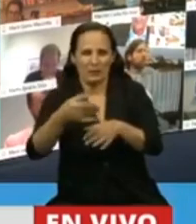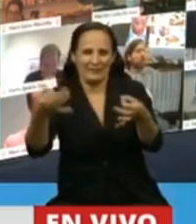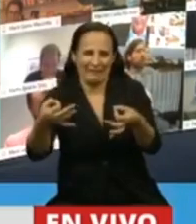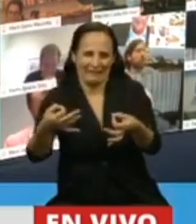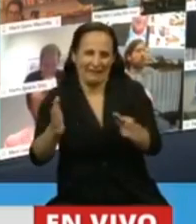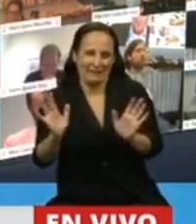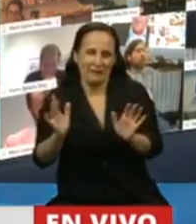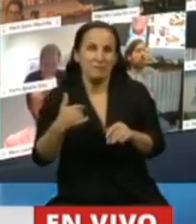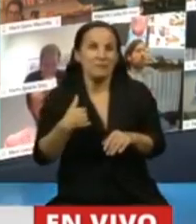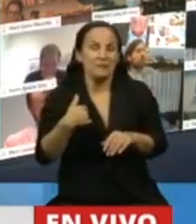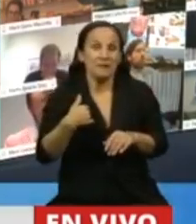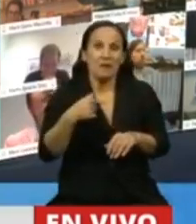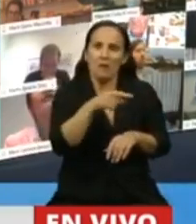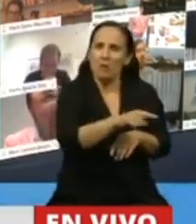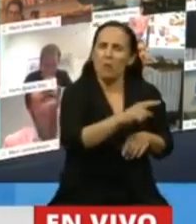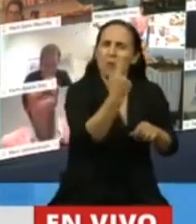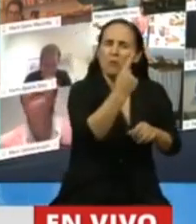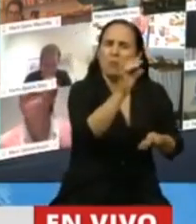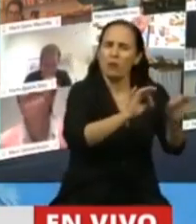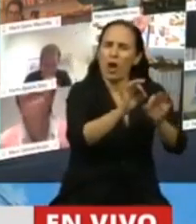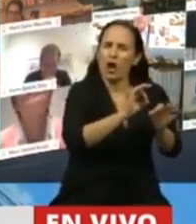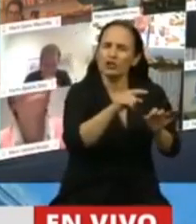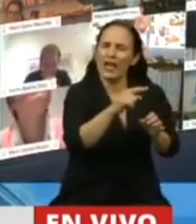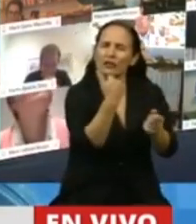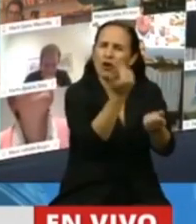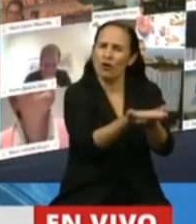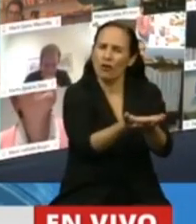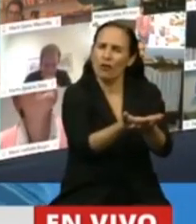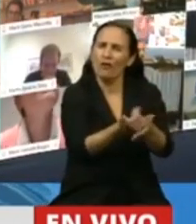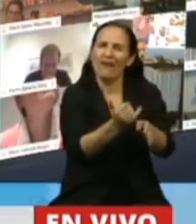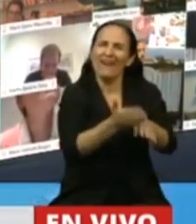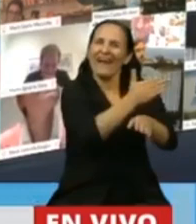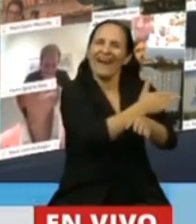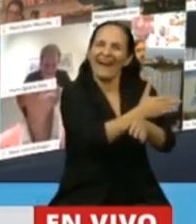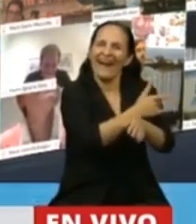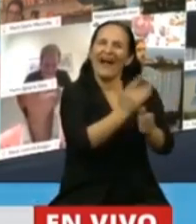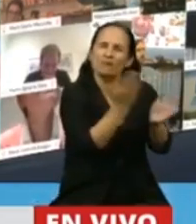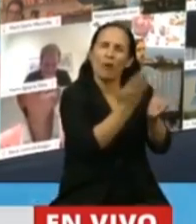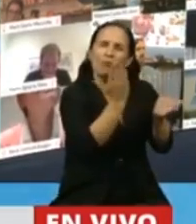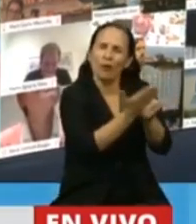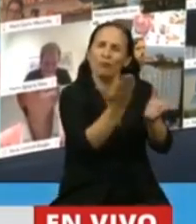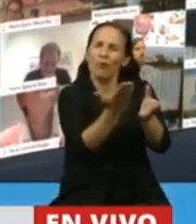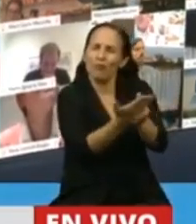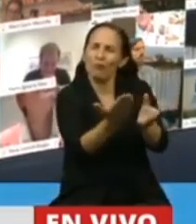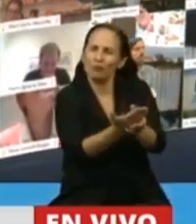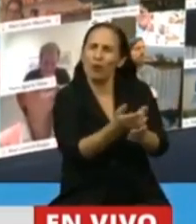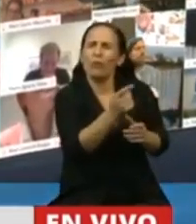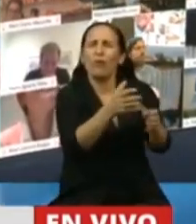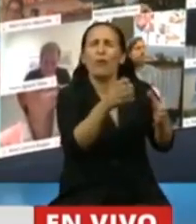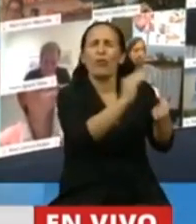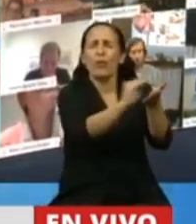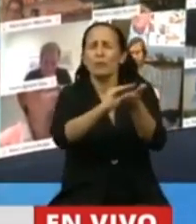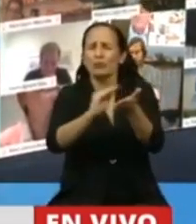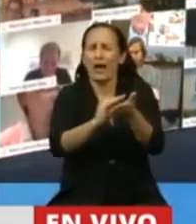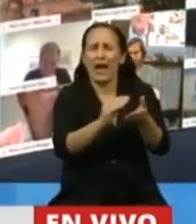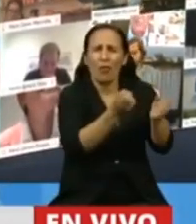proyectos juntó muchos otros proyectos. Muchos expedientes iniciados por proyectos de muchos diputados